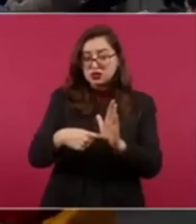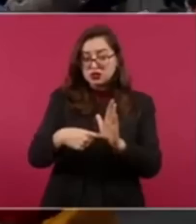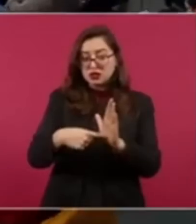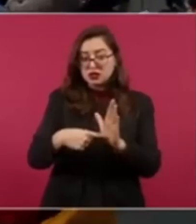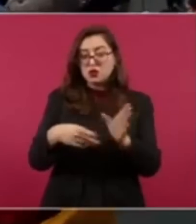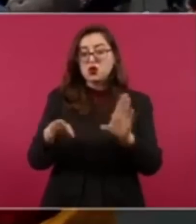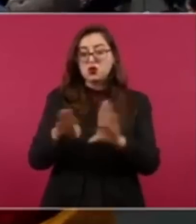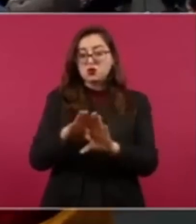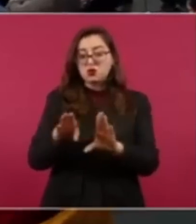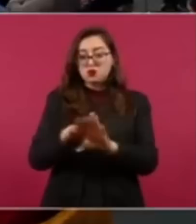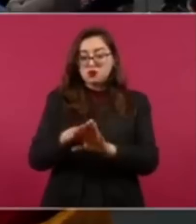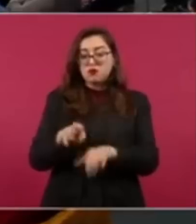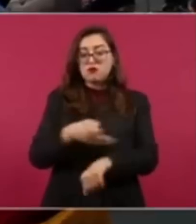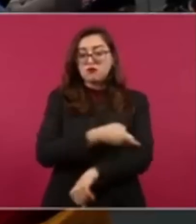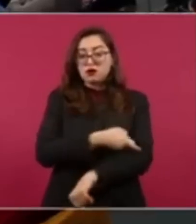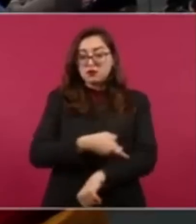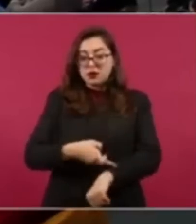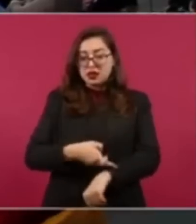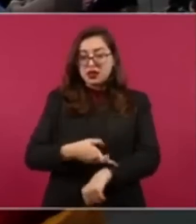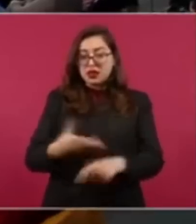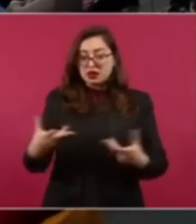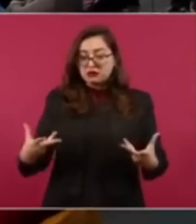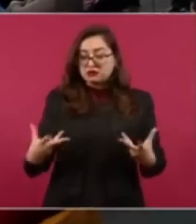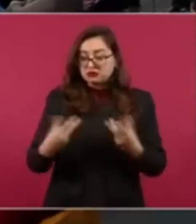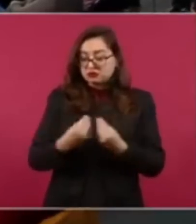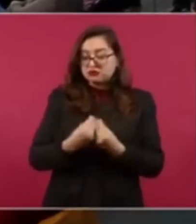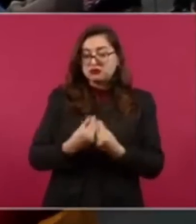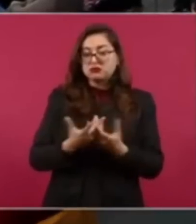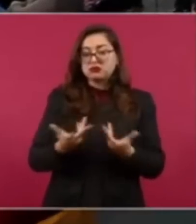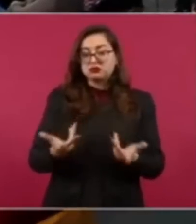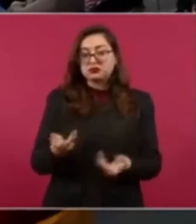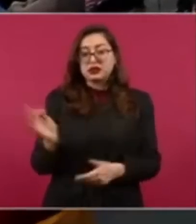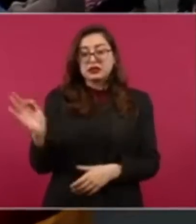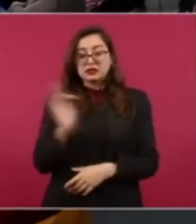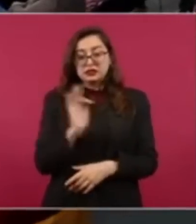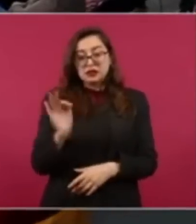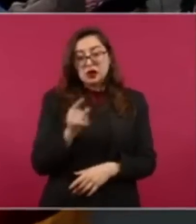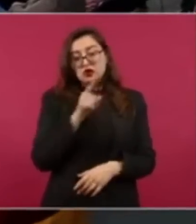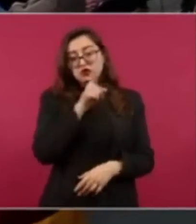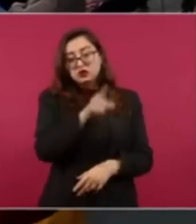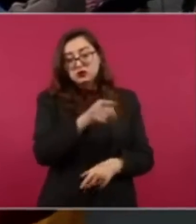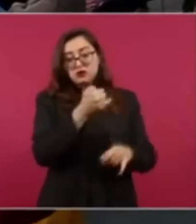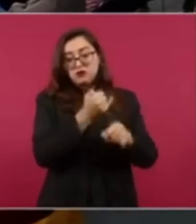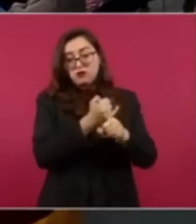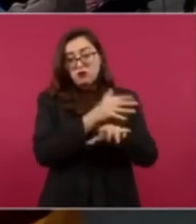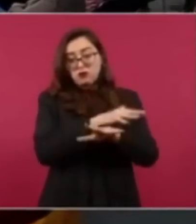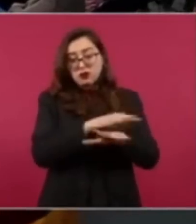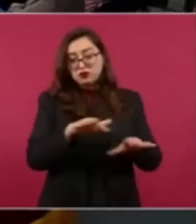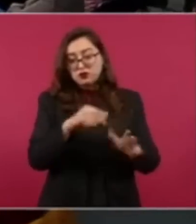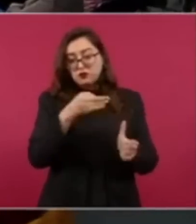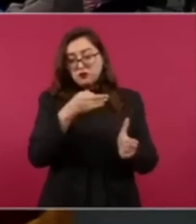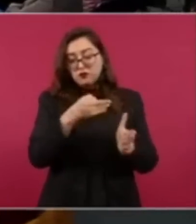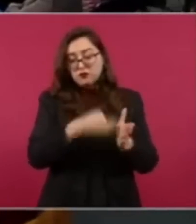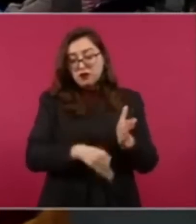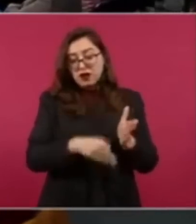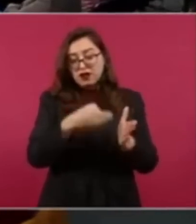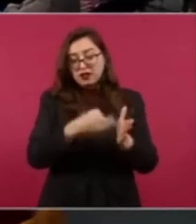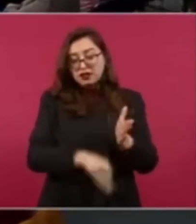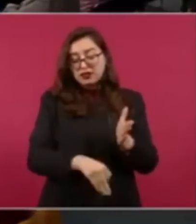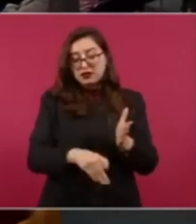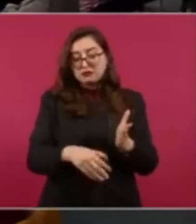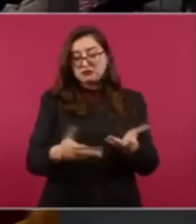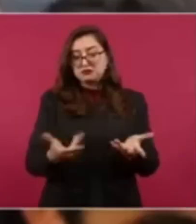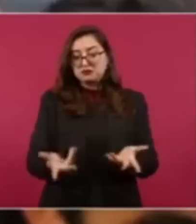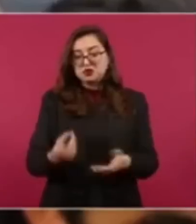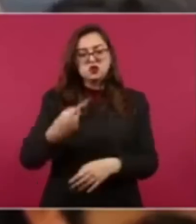todas las familias, porque creemos que a lo mejor no le han dado a usted exactamente el sentimiento de nosotros. O nosotros